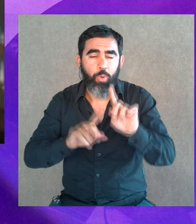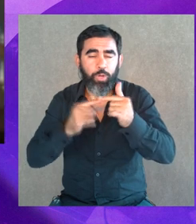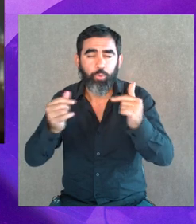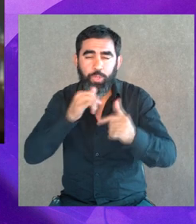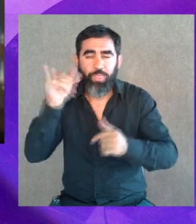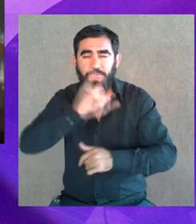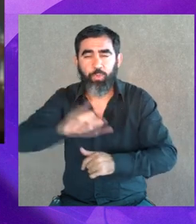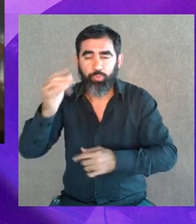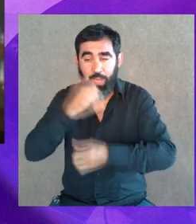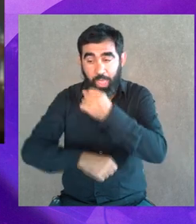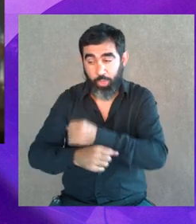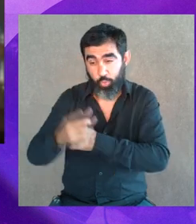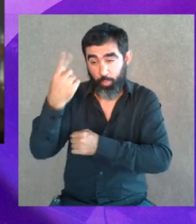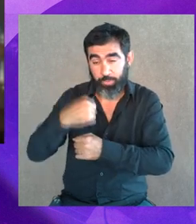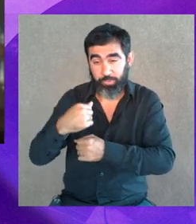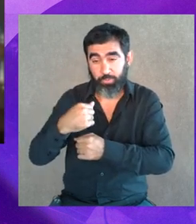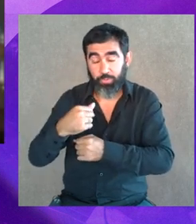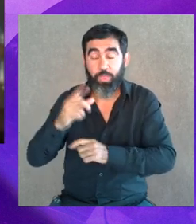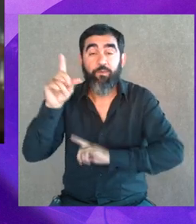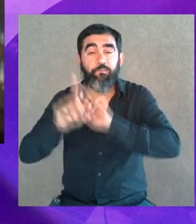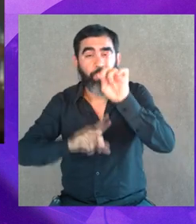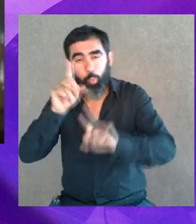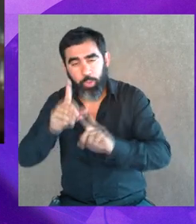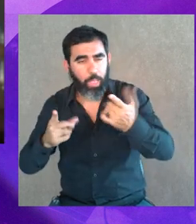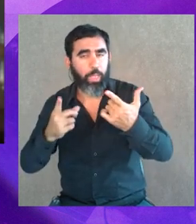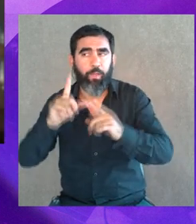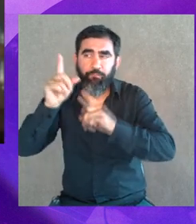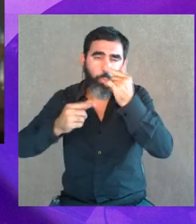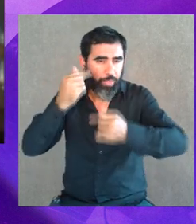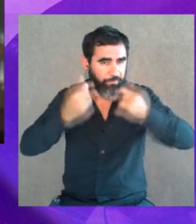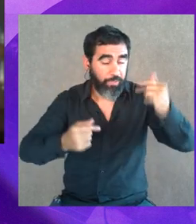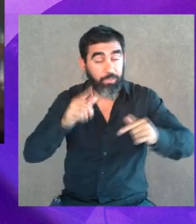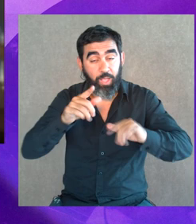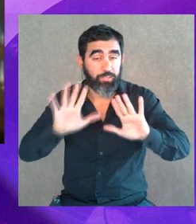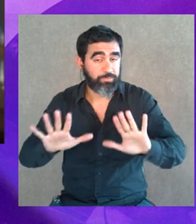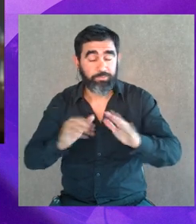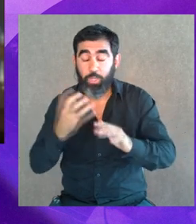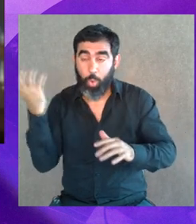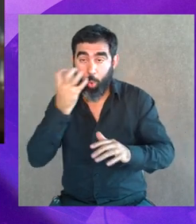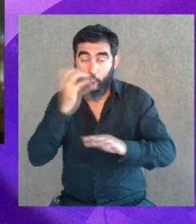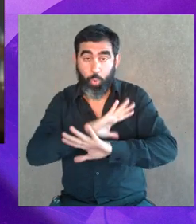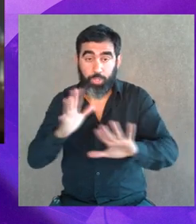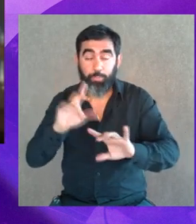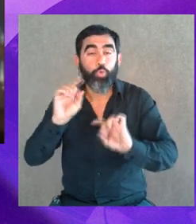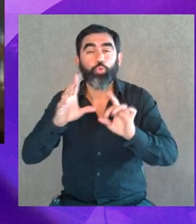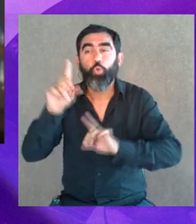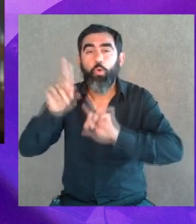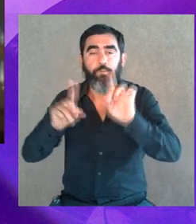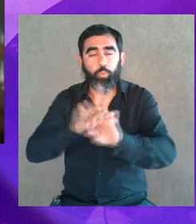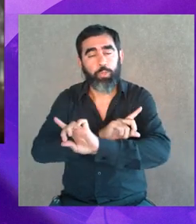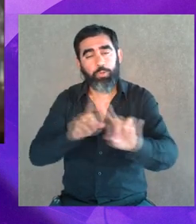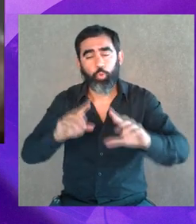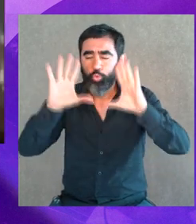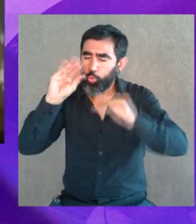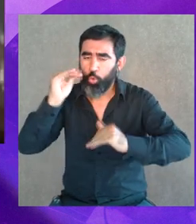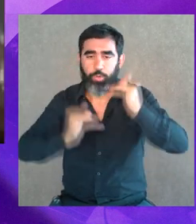Algo vimos con las denuncias que hubieron el año pasado, ¿no? De me pasa en facultad de tal, me pasa en facultad de tal, me pasa... Bueno, es favoroso, pero no solo a nivel